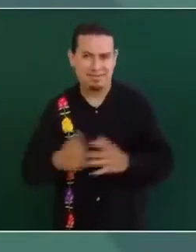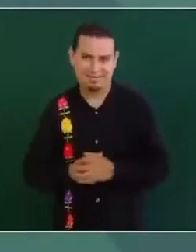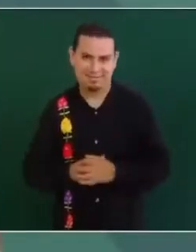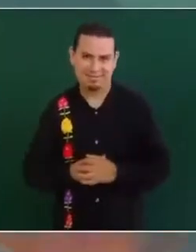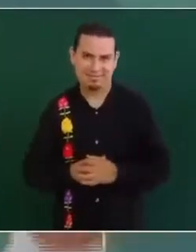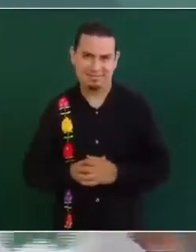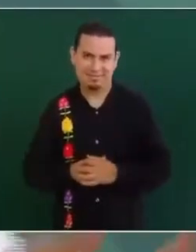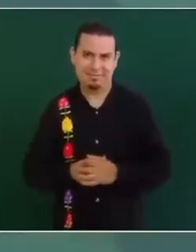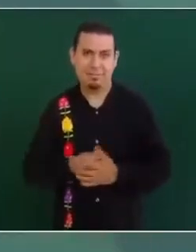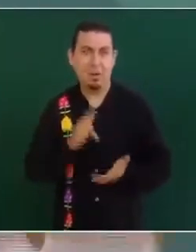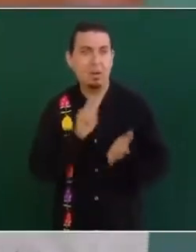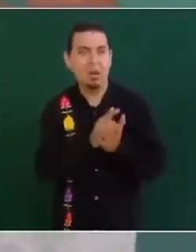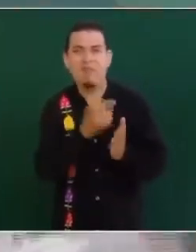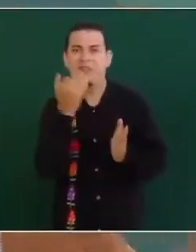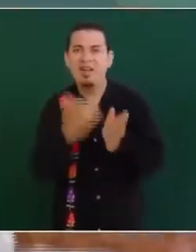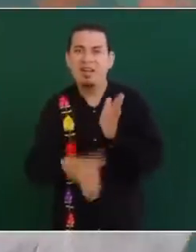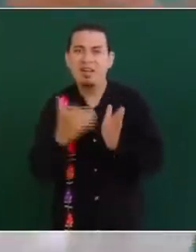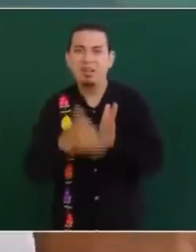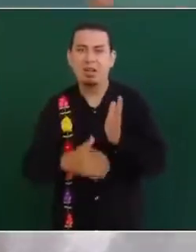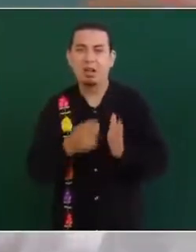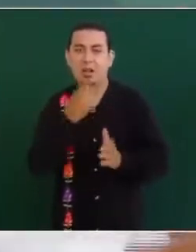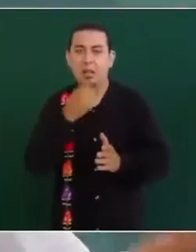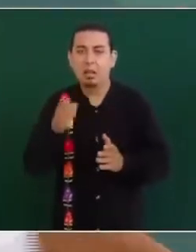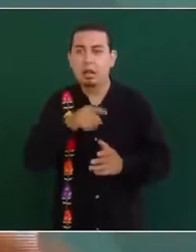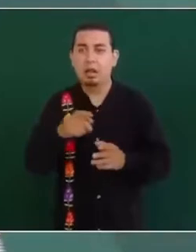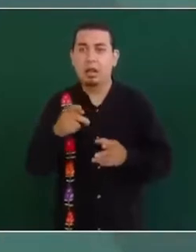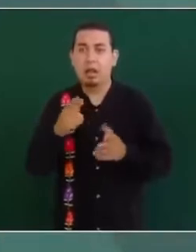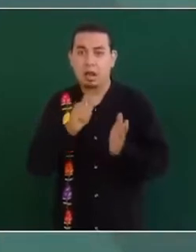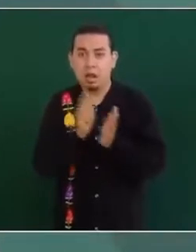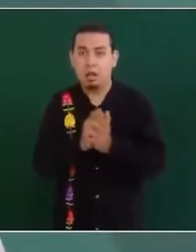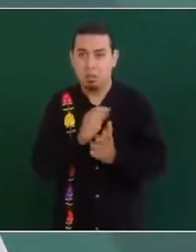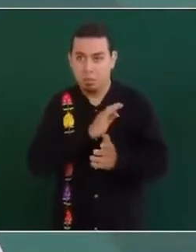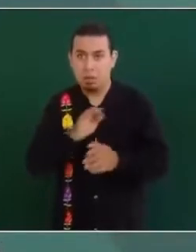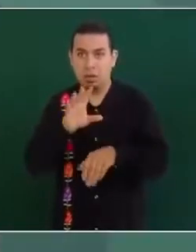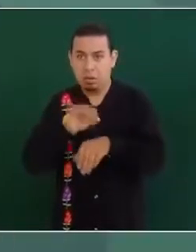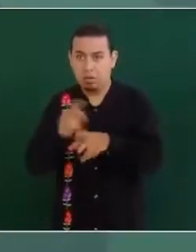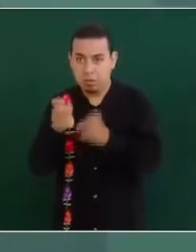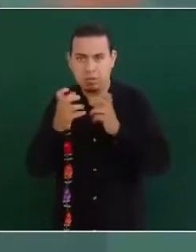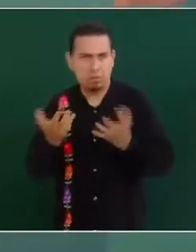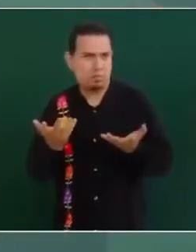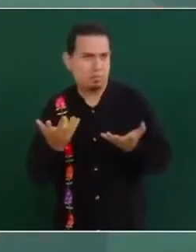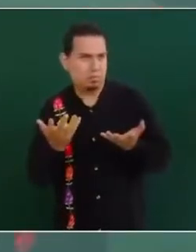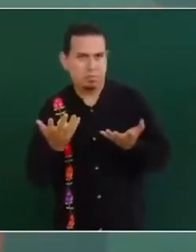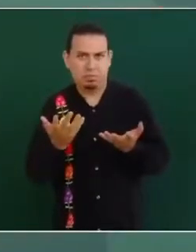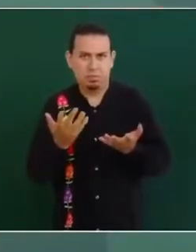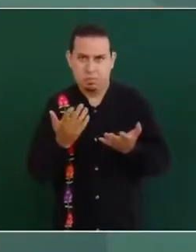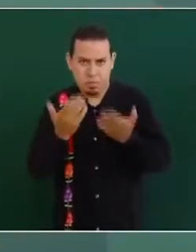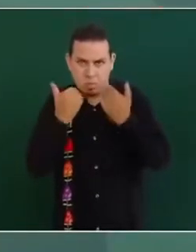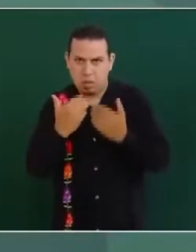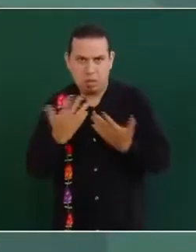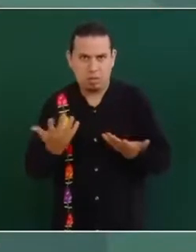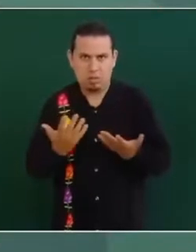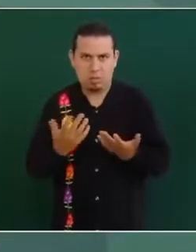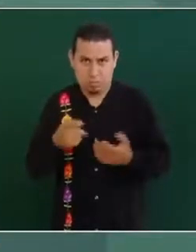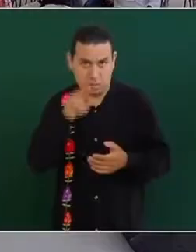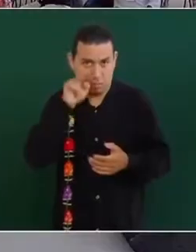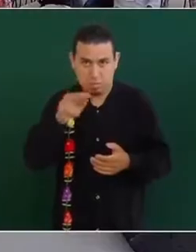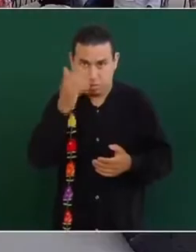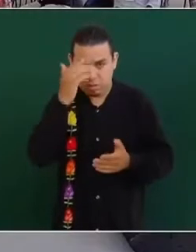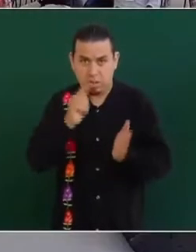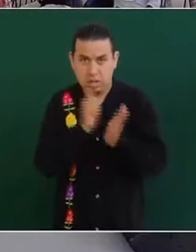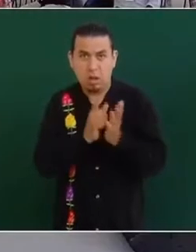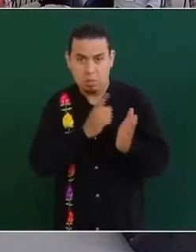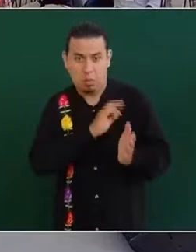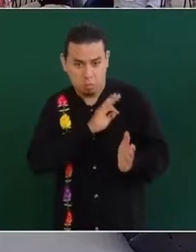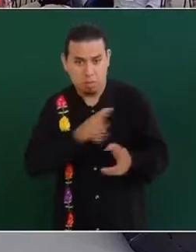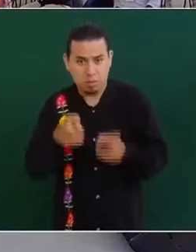No hay ninguna ley que diga está permitido robar, ninguna. ¿Conocen ustedes alguna ley que